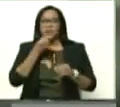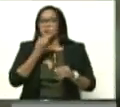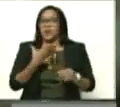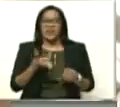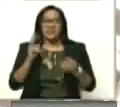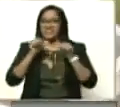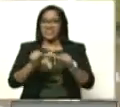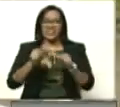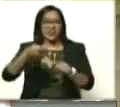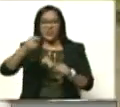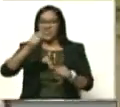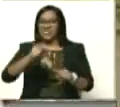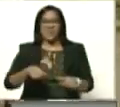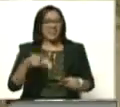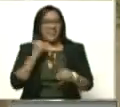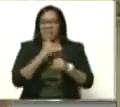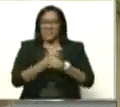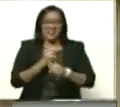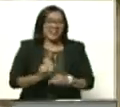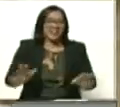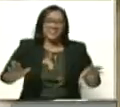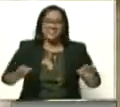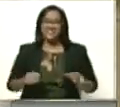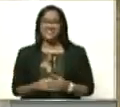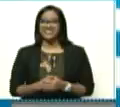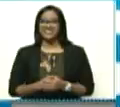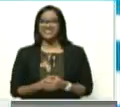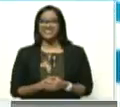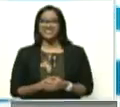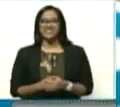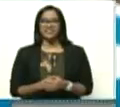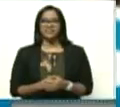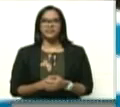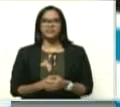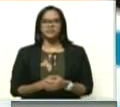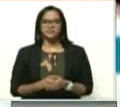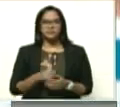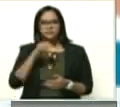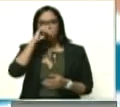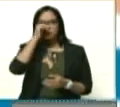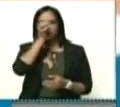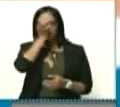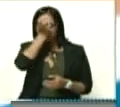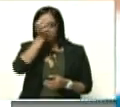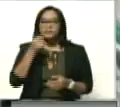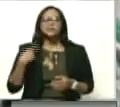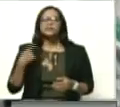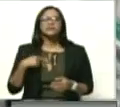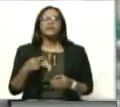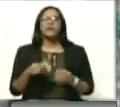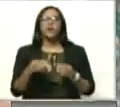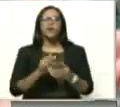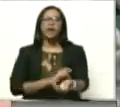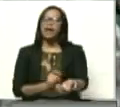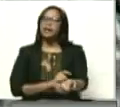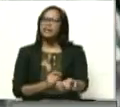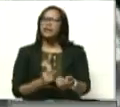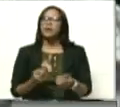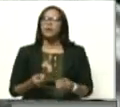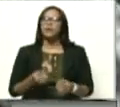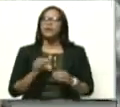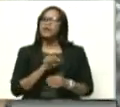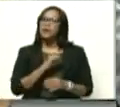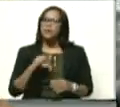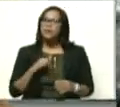quedó con esa llavito y ahí la tiene. Ahí se mantiene. Tenemos una característica muy particular, que somos del Parque Nacional,